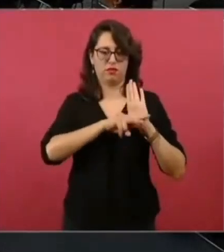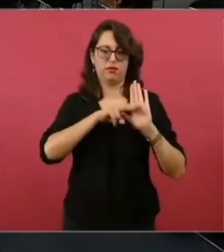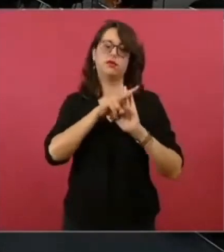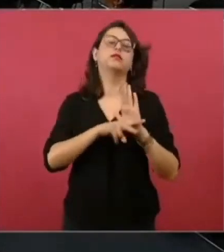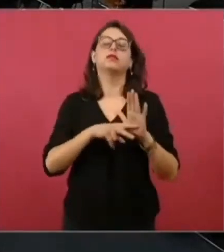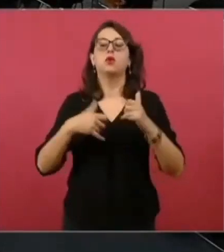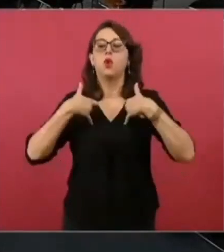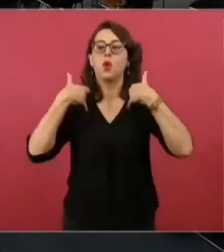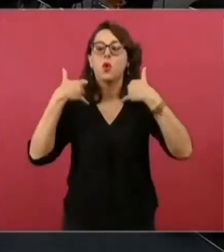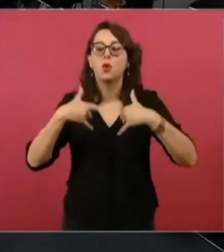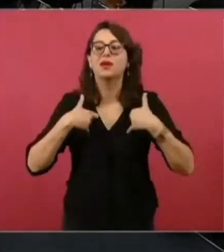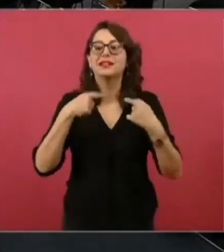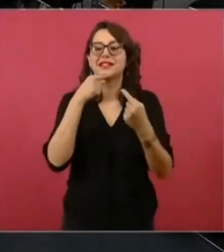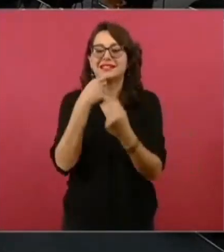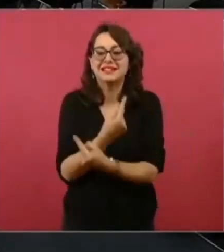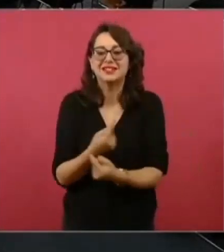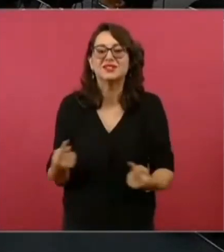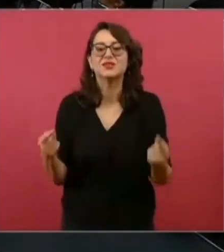cantándolas.